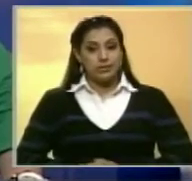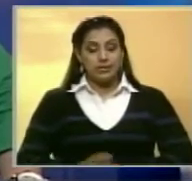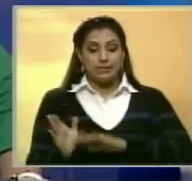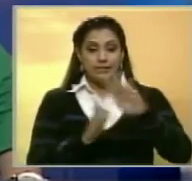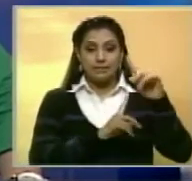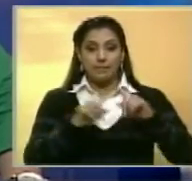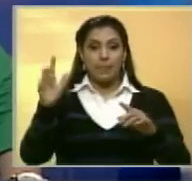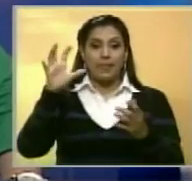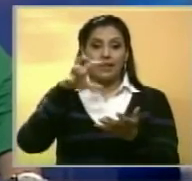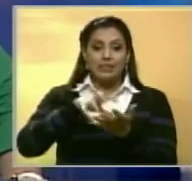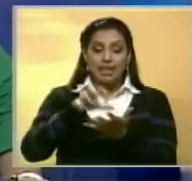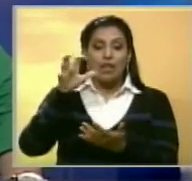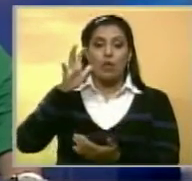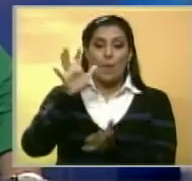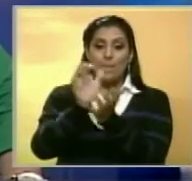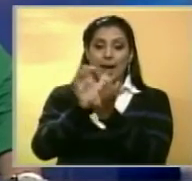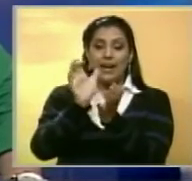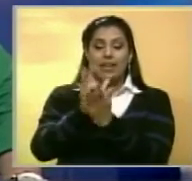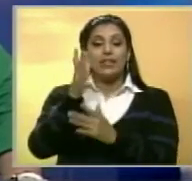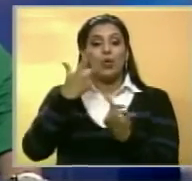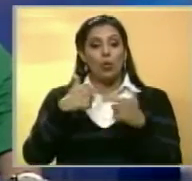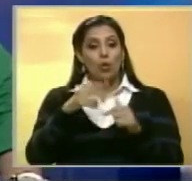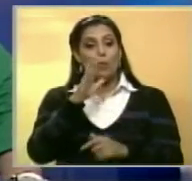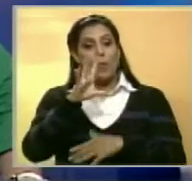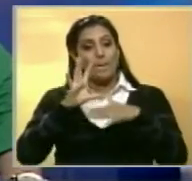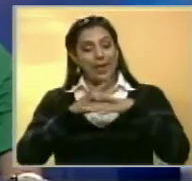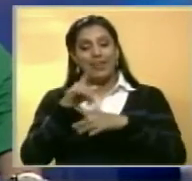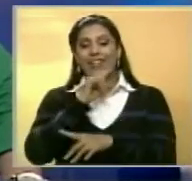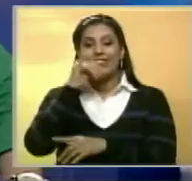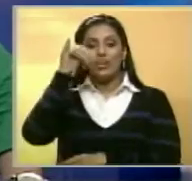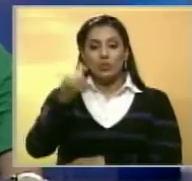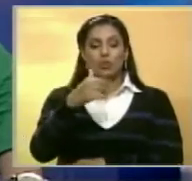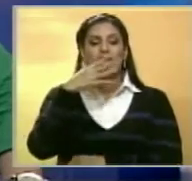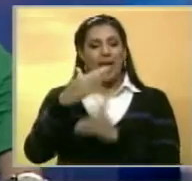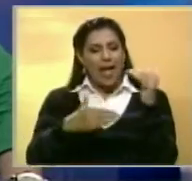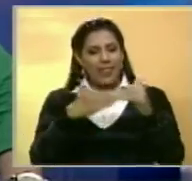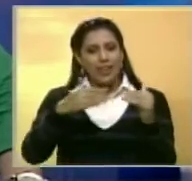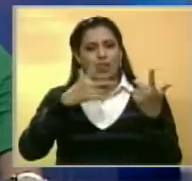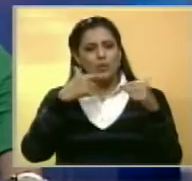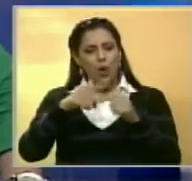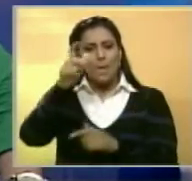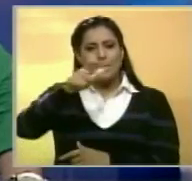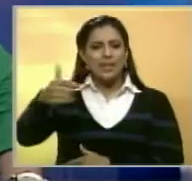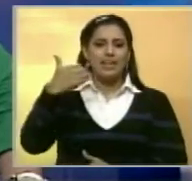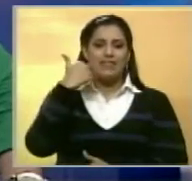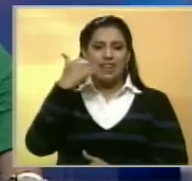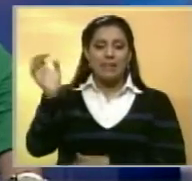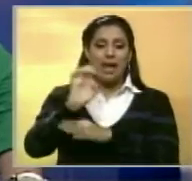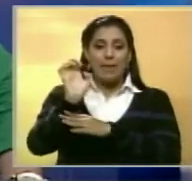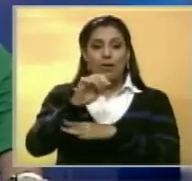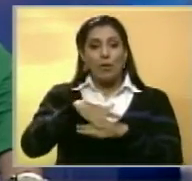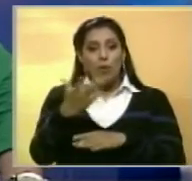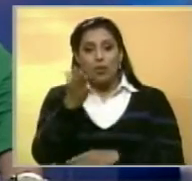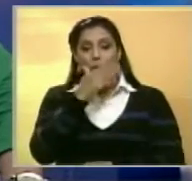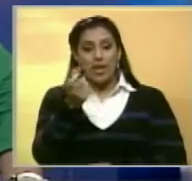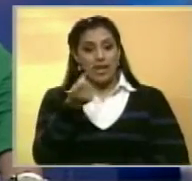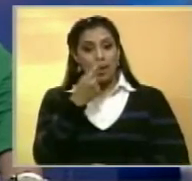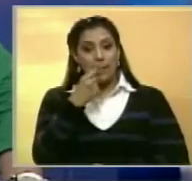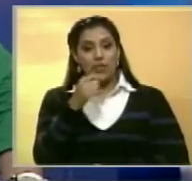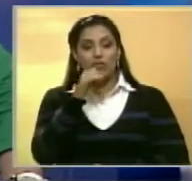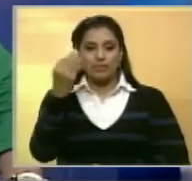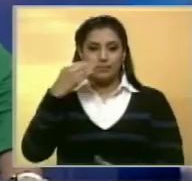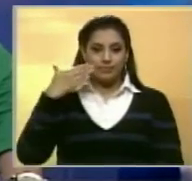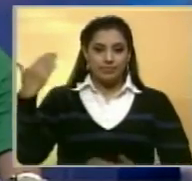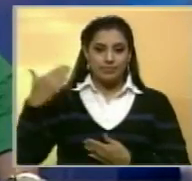En el Estado de Nueva Esparta el gremio de médicos denuncia que se ven obligados a adelantar el alta de los pacientes en emergencia por falta de alimentos. María